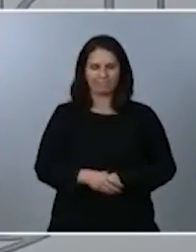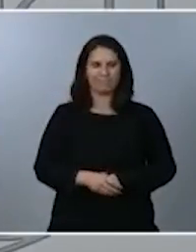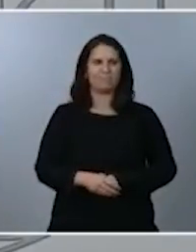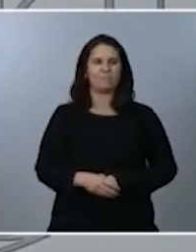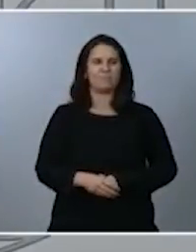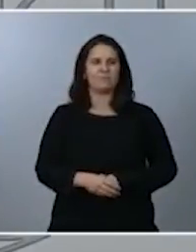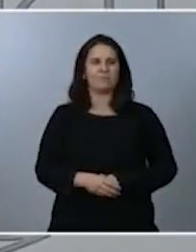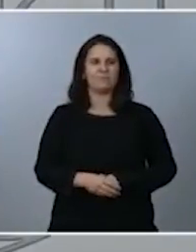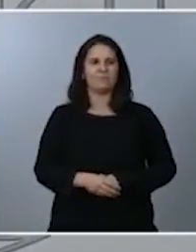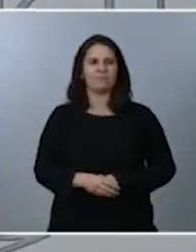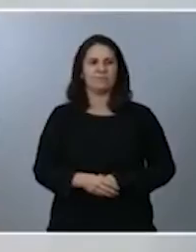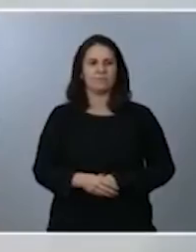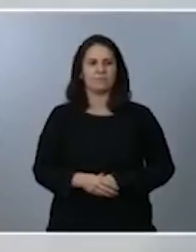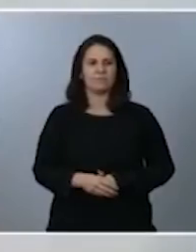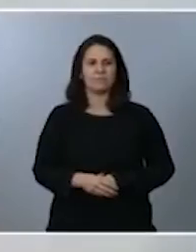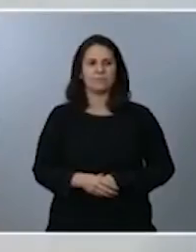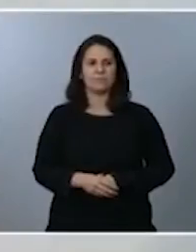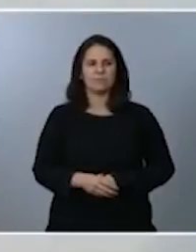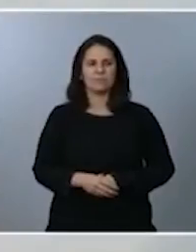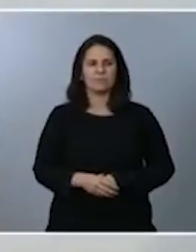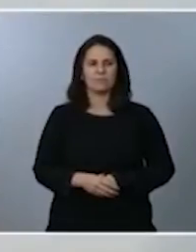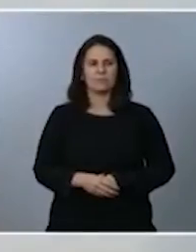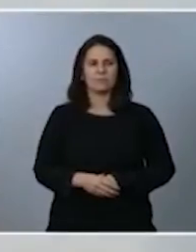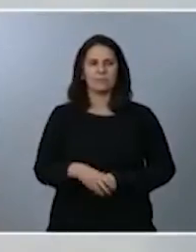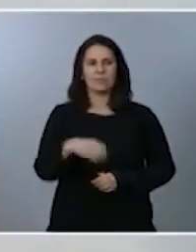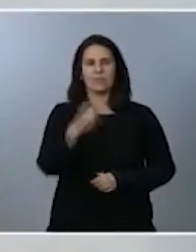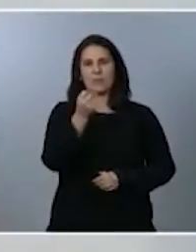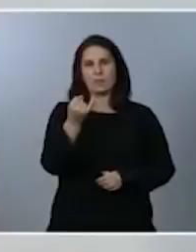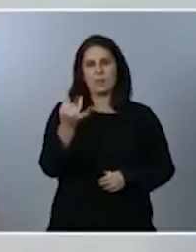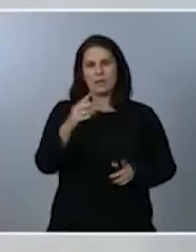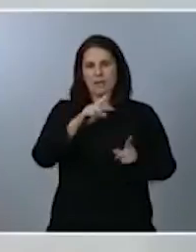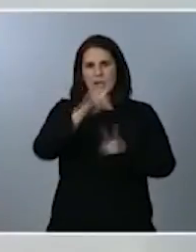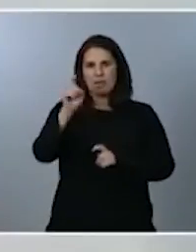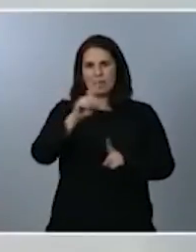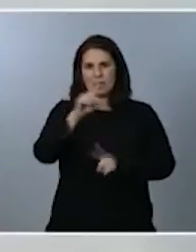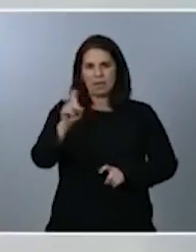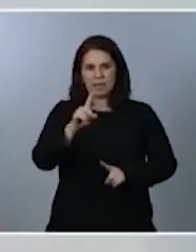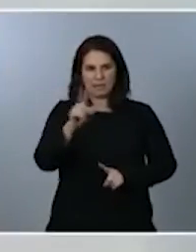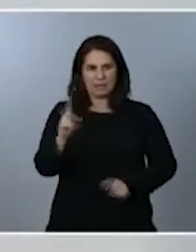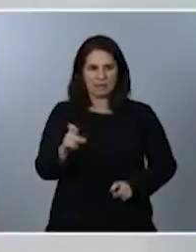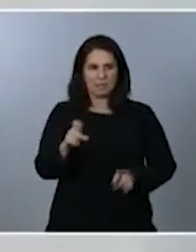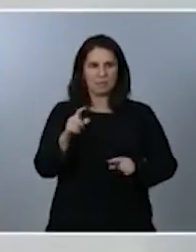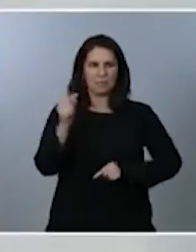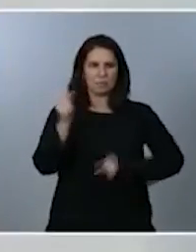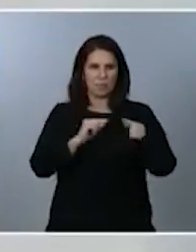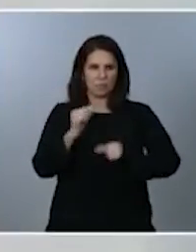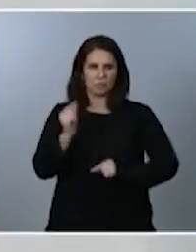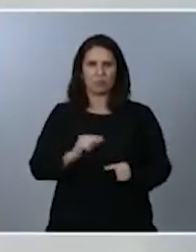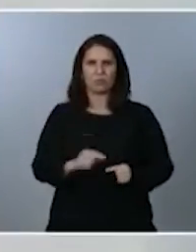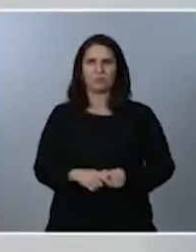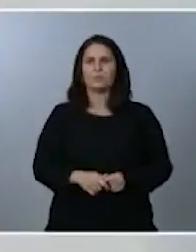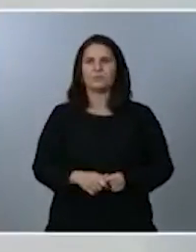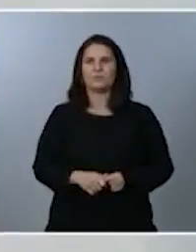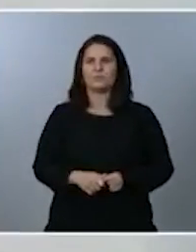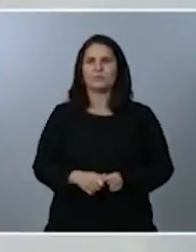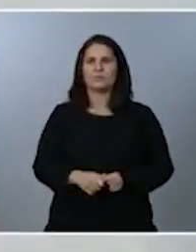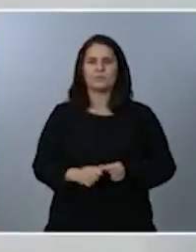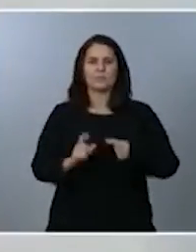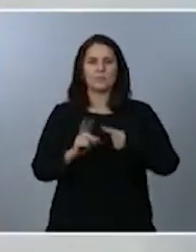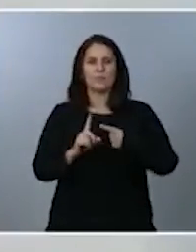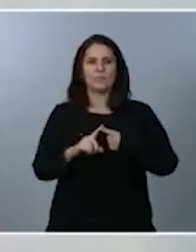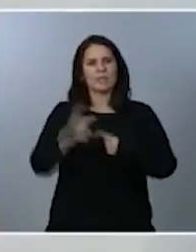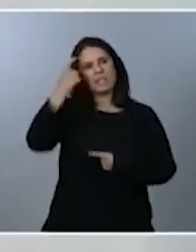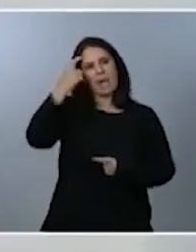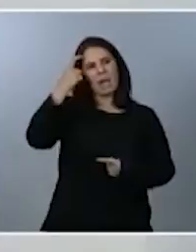Perfecto Yo tenía varias varias cuestiones que hacerle acerca de los presupuestos por un lado quería saber cuál es la dotación que está